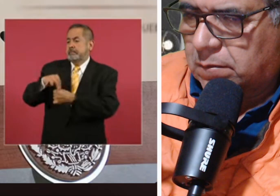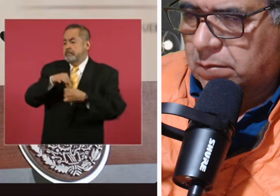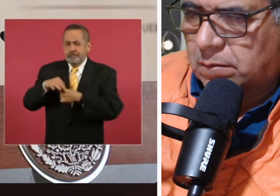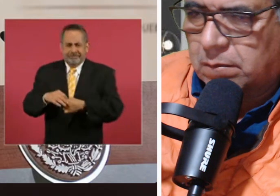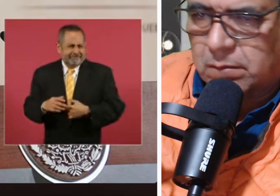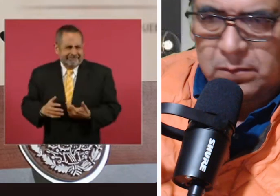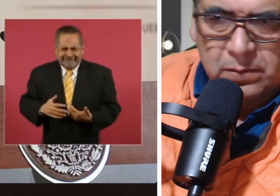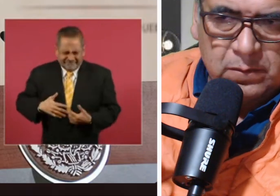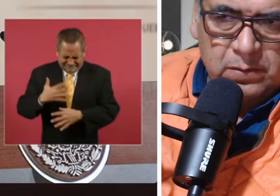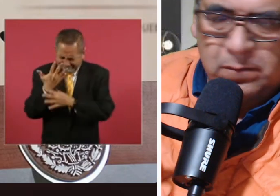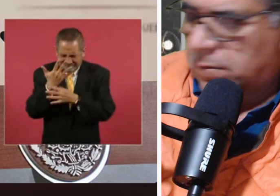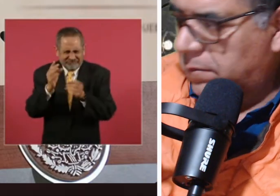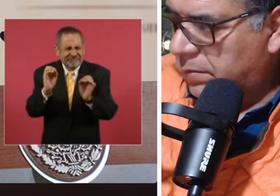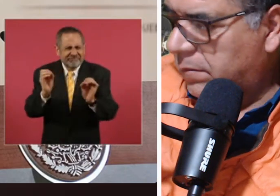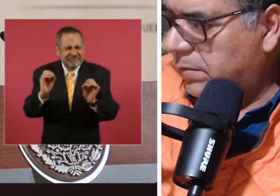cuando no es cierto.